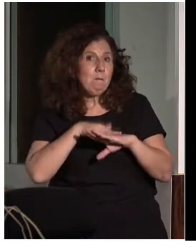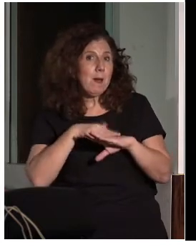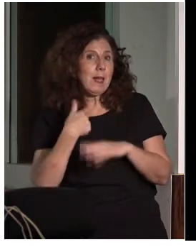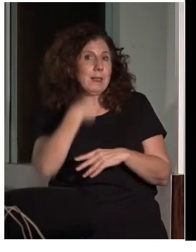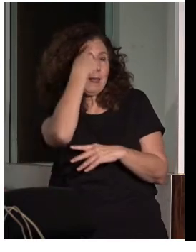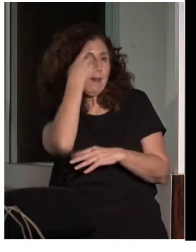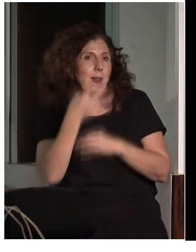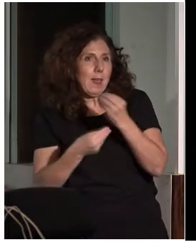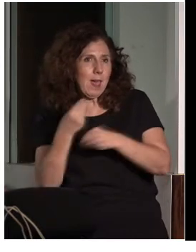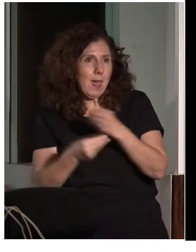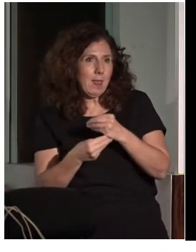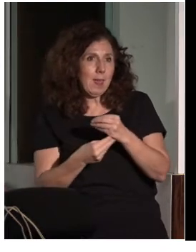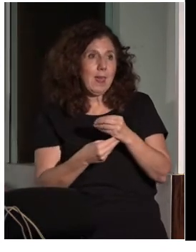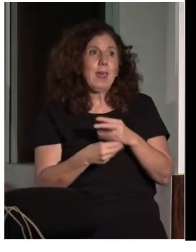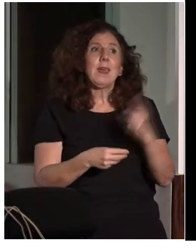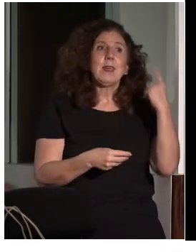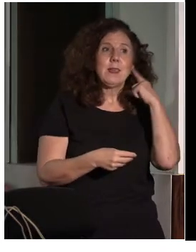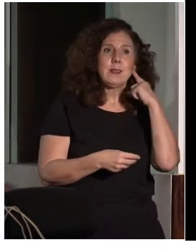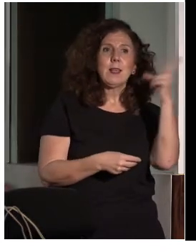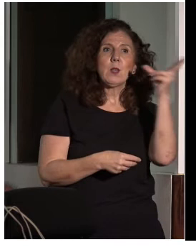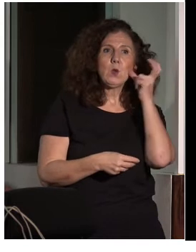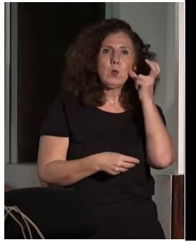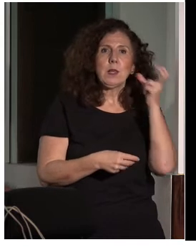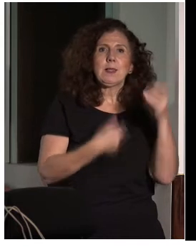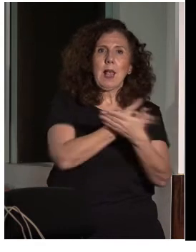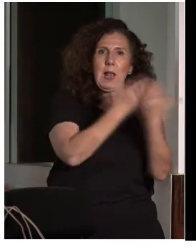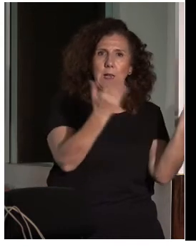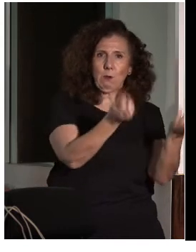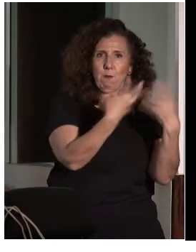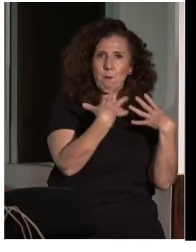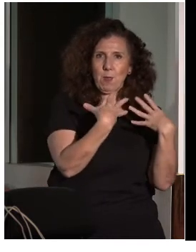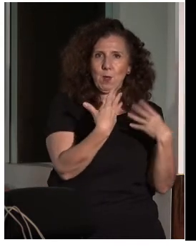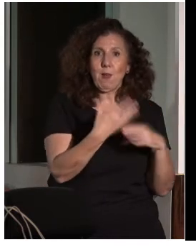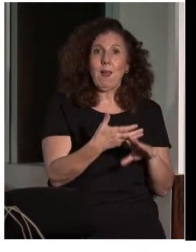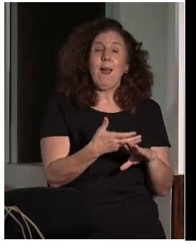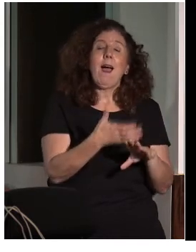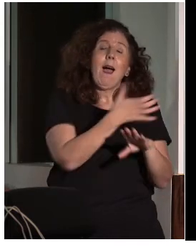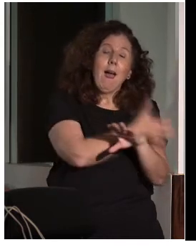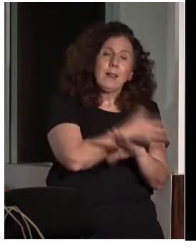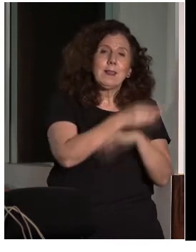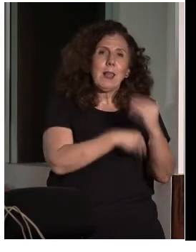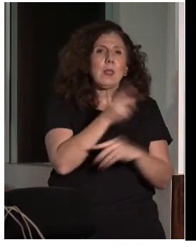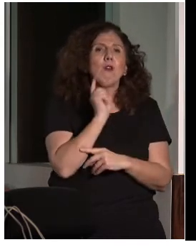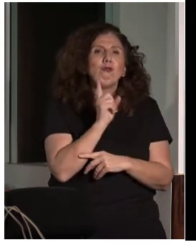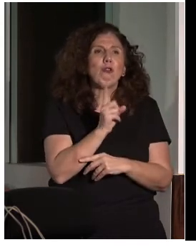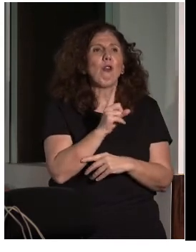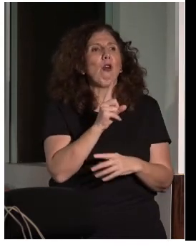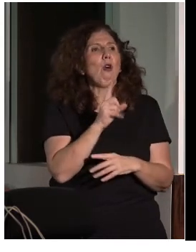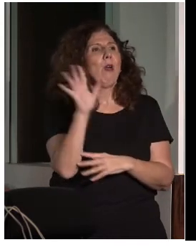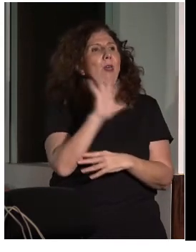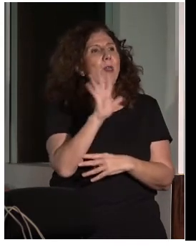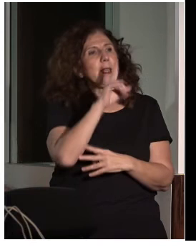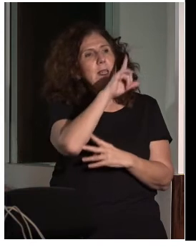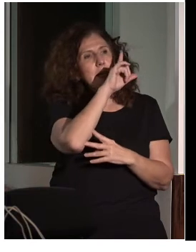empezada. Con lo cual te permite esa libertad de elegir. Antes hacían en los Rocks y B, en los cines en Madrid, un pase